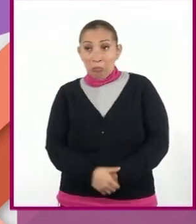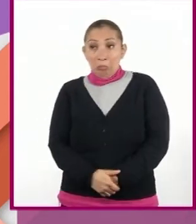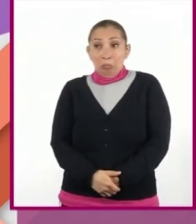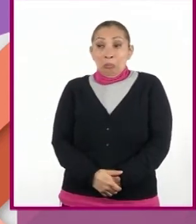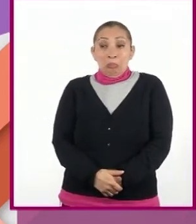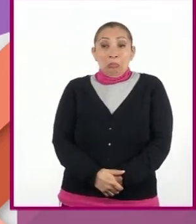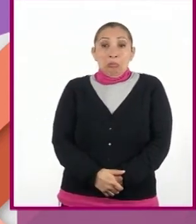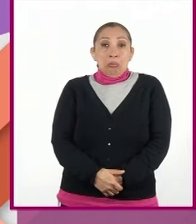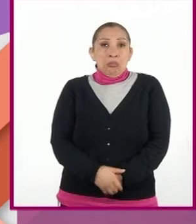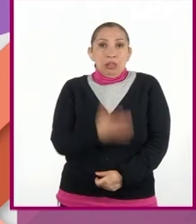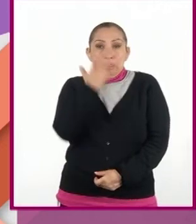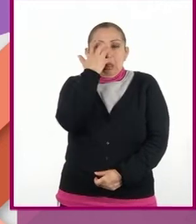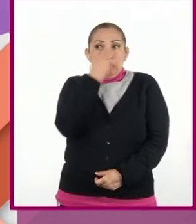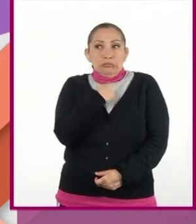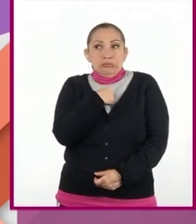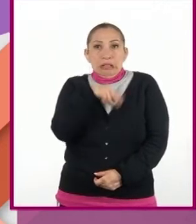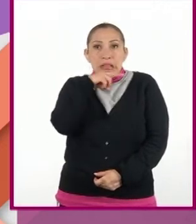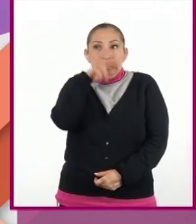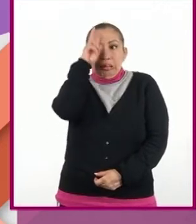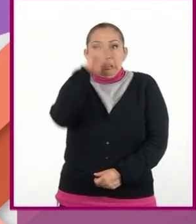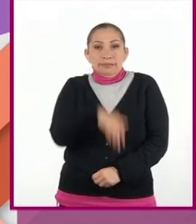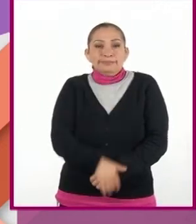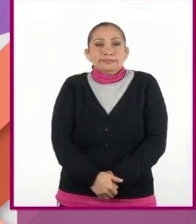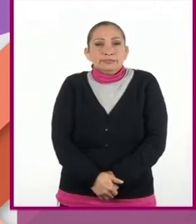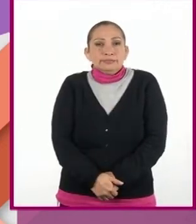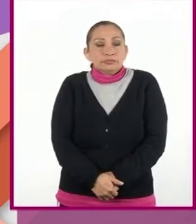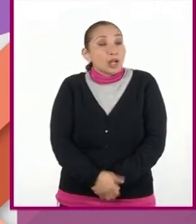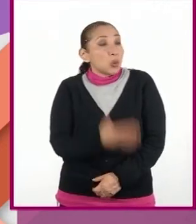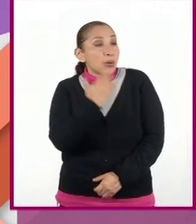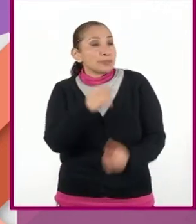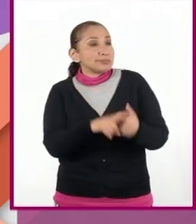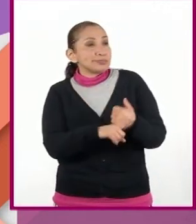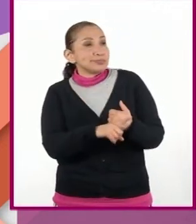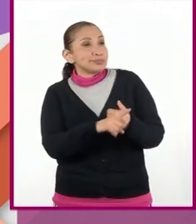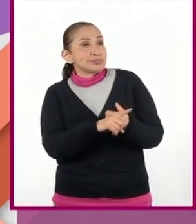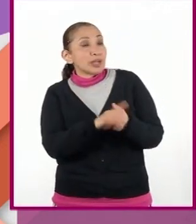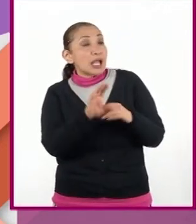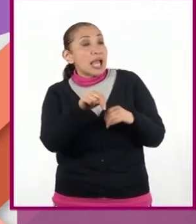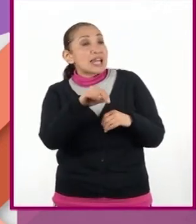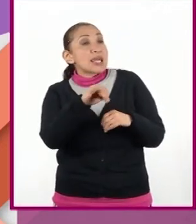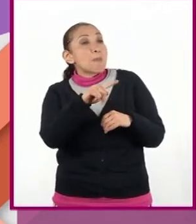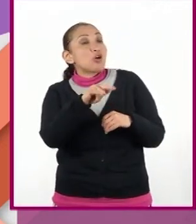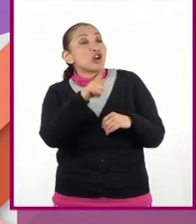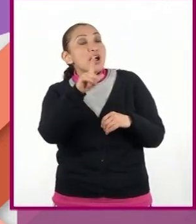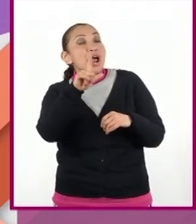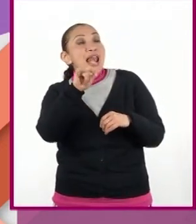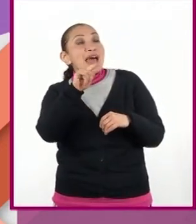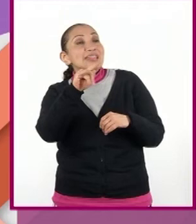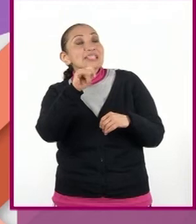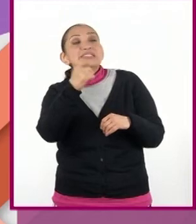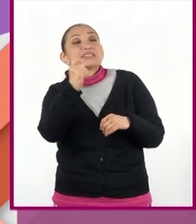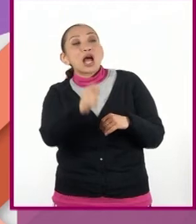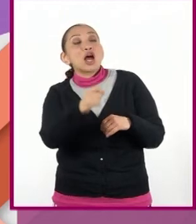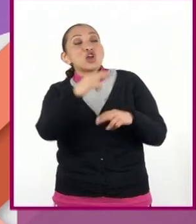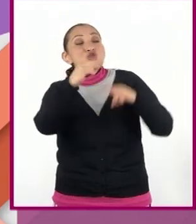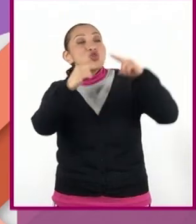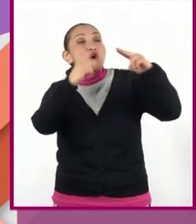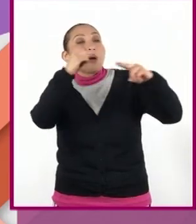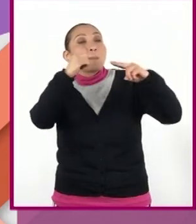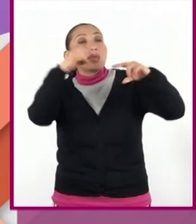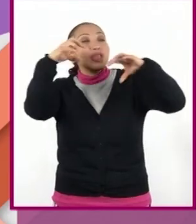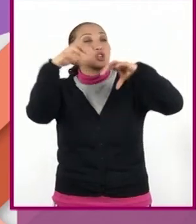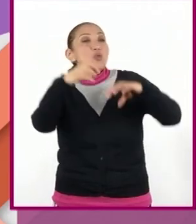Le dije un poco avergonzado de mi ignorancia. No hay problema. Nimbus en latín significa nube de